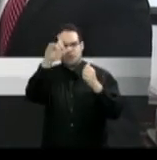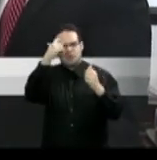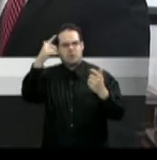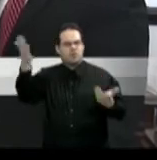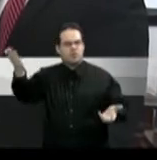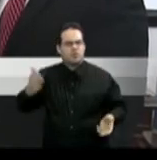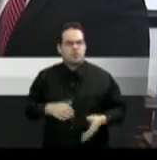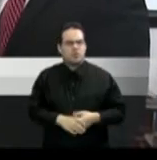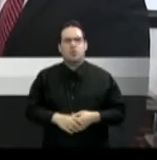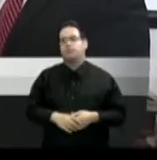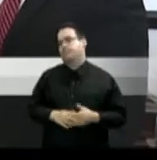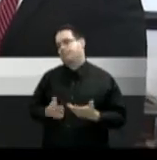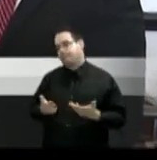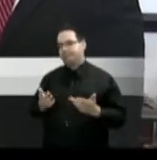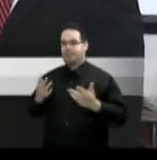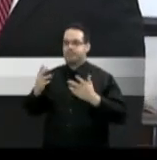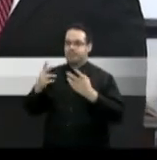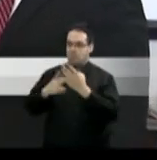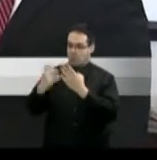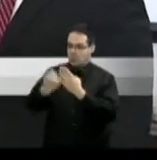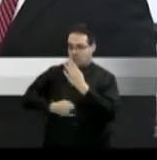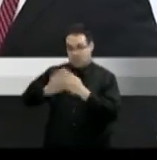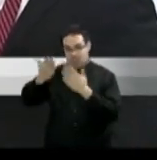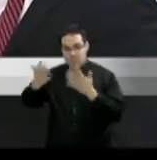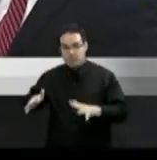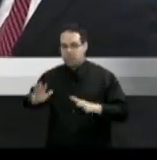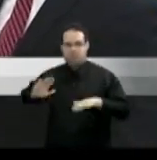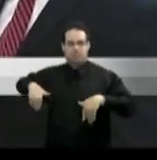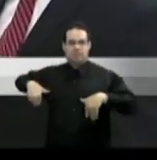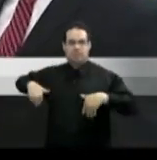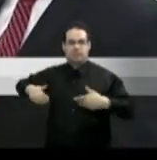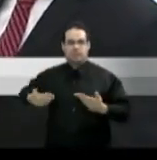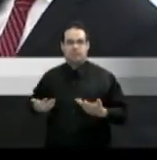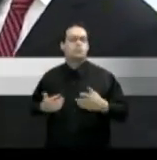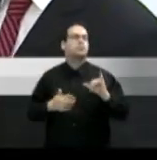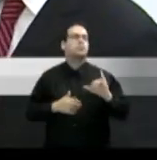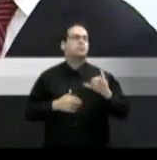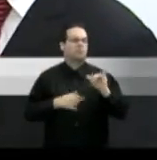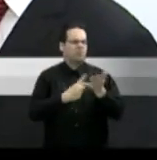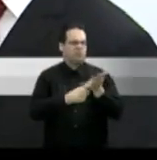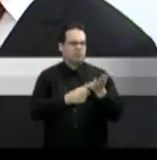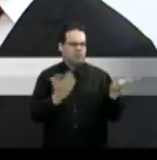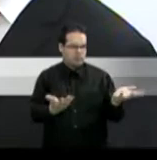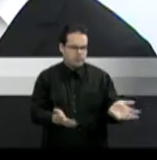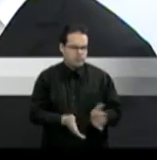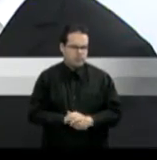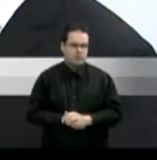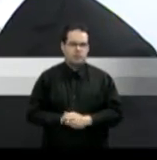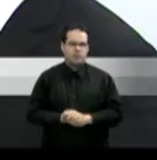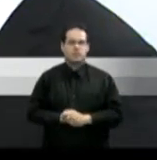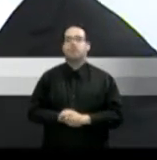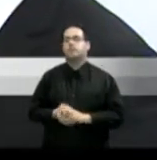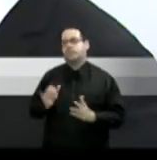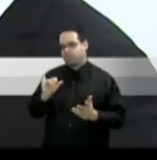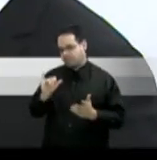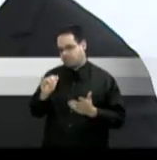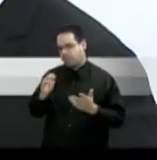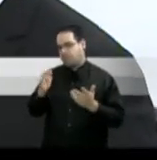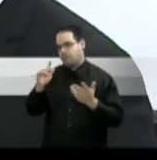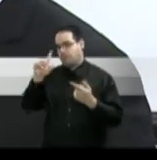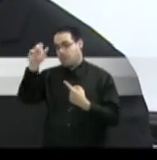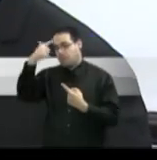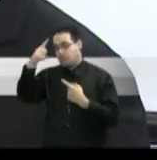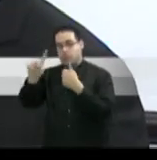proyecto de ley disponible no y por si no se habló del proyecto que se habló que se que se habló allí bueno correcto el gobernador ha estado